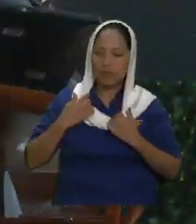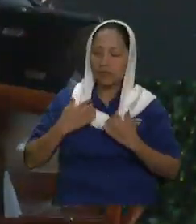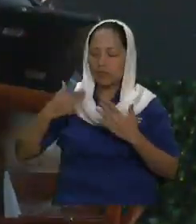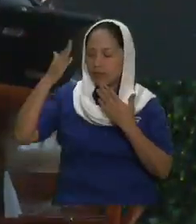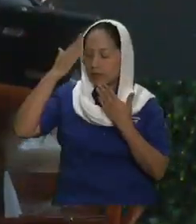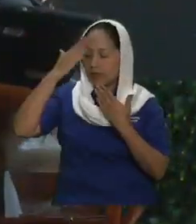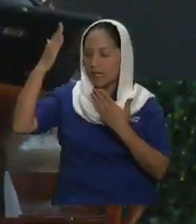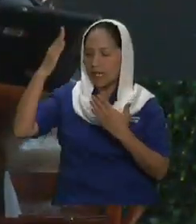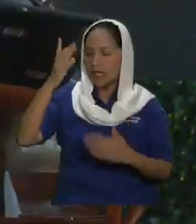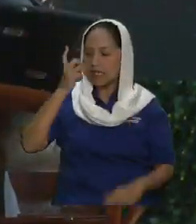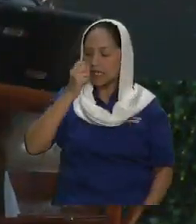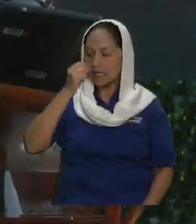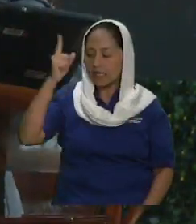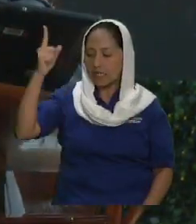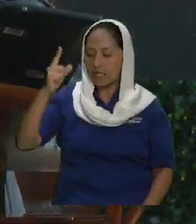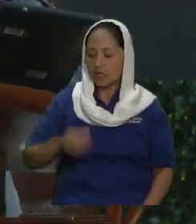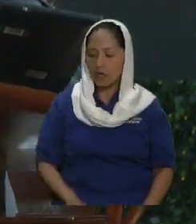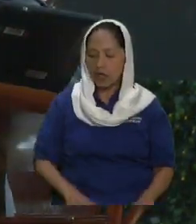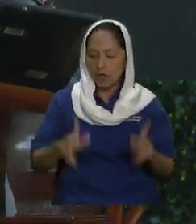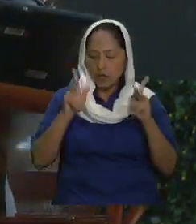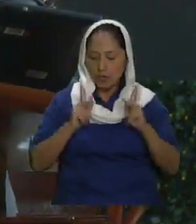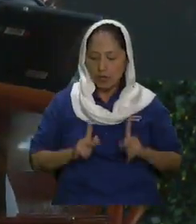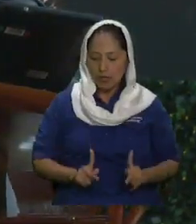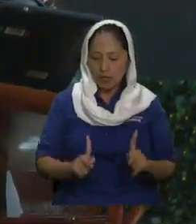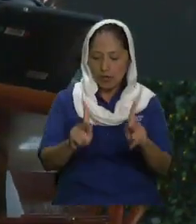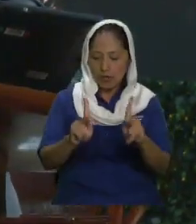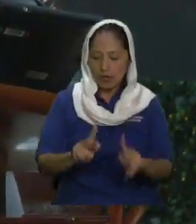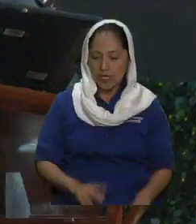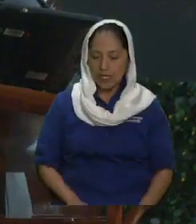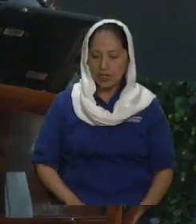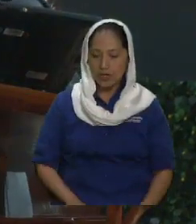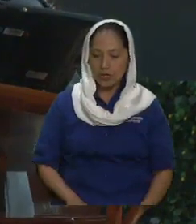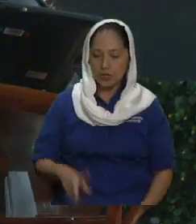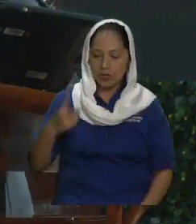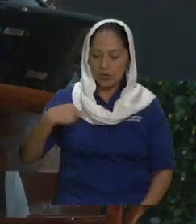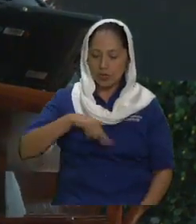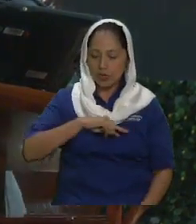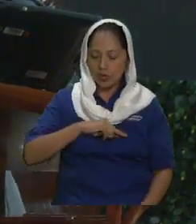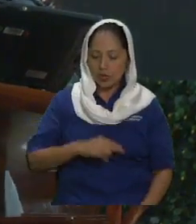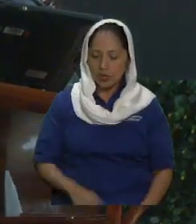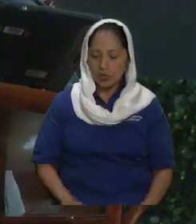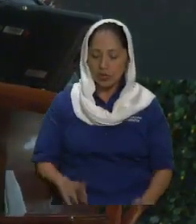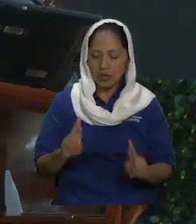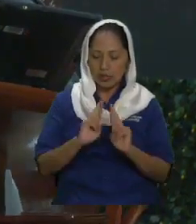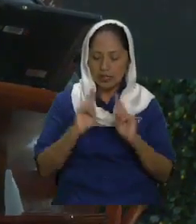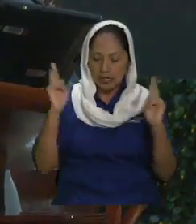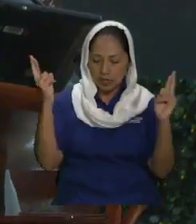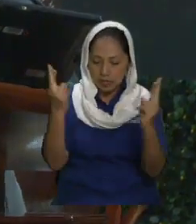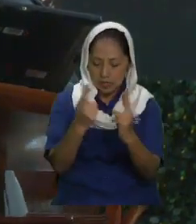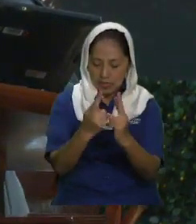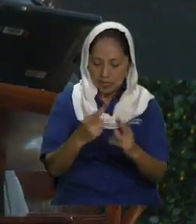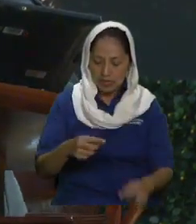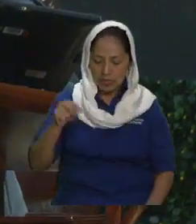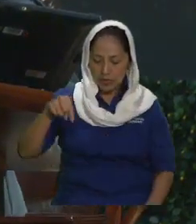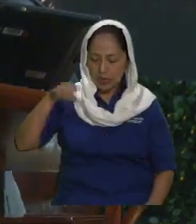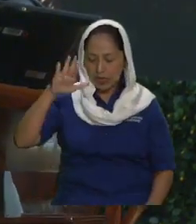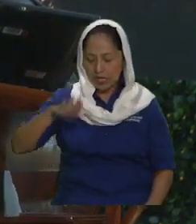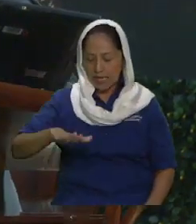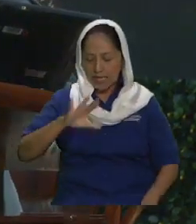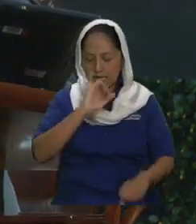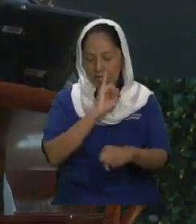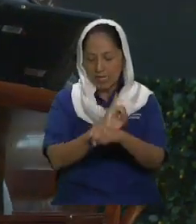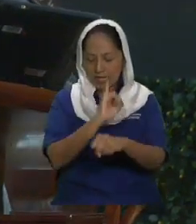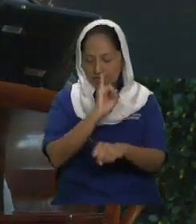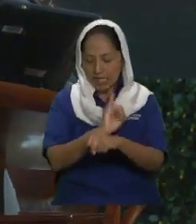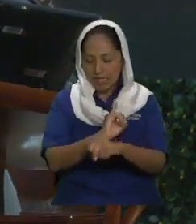las veces que querramos, Señor, ese sentimiento glorioso de estar en tu casa todos los días